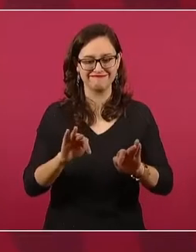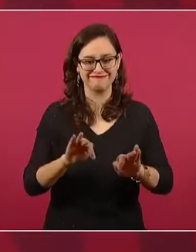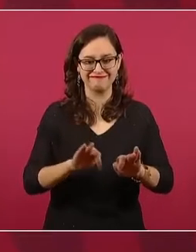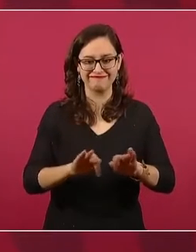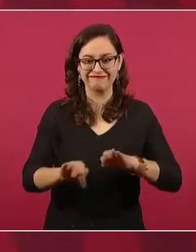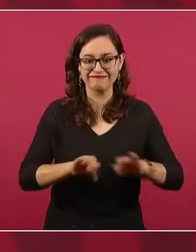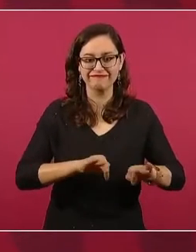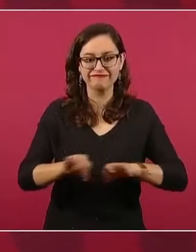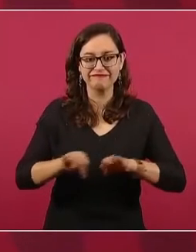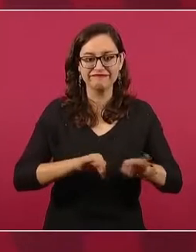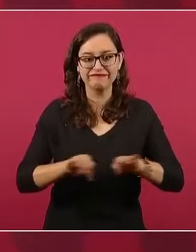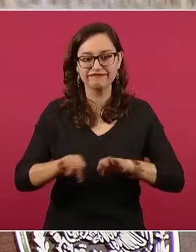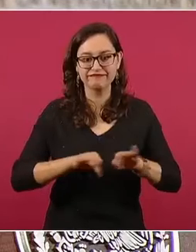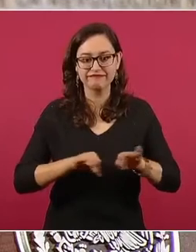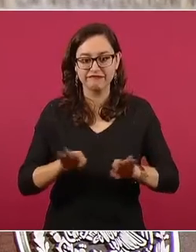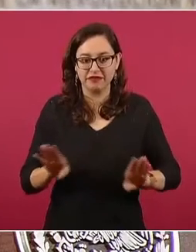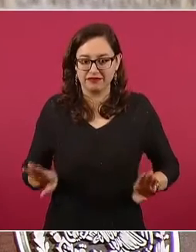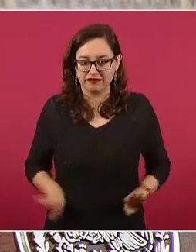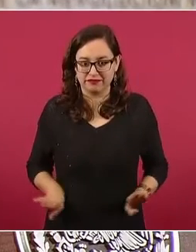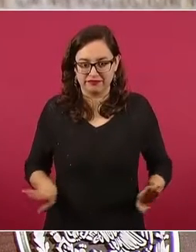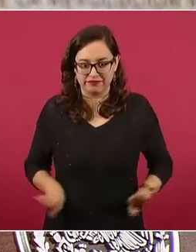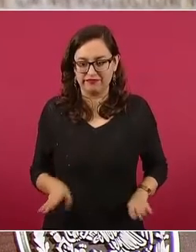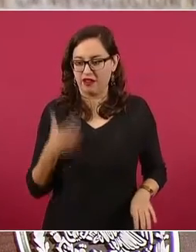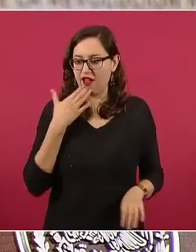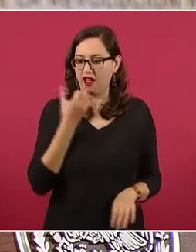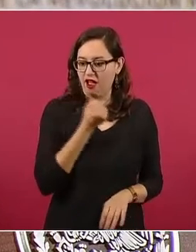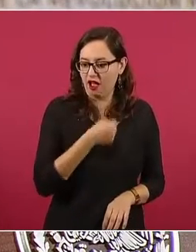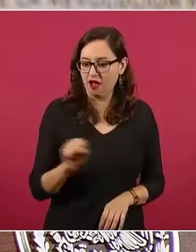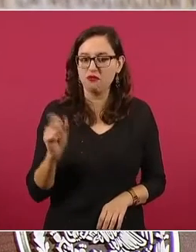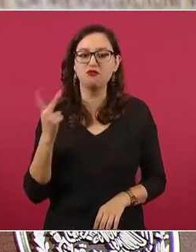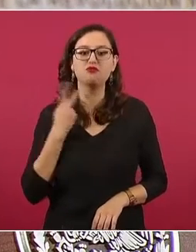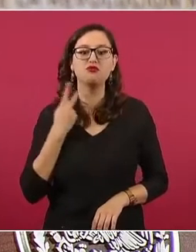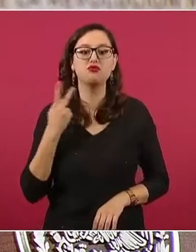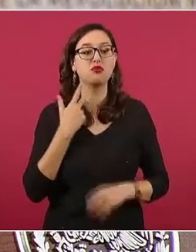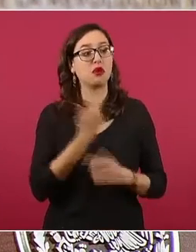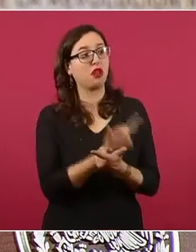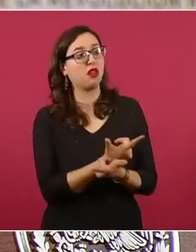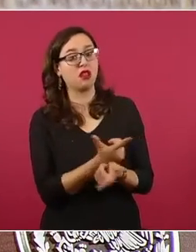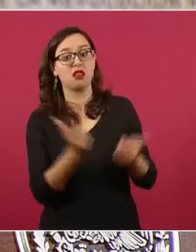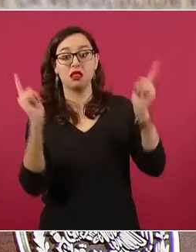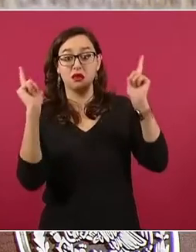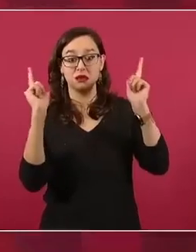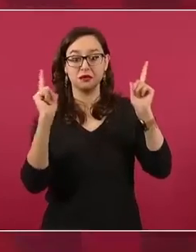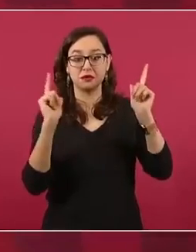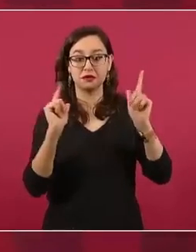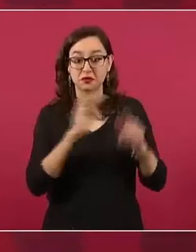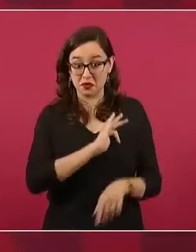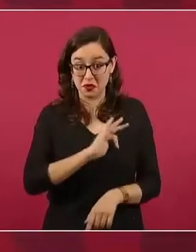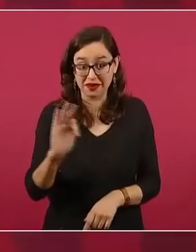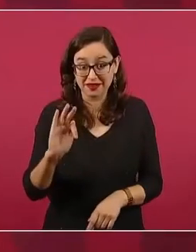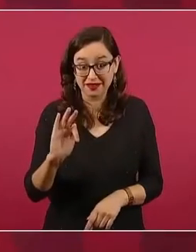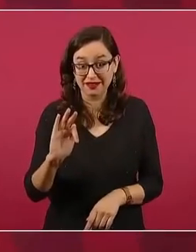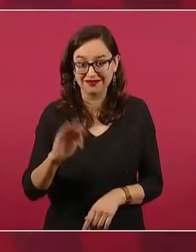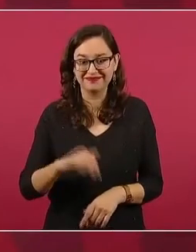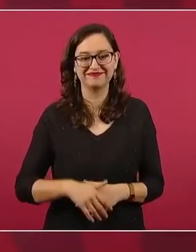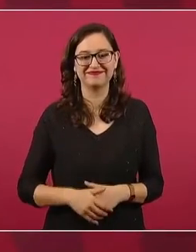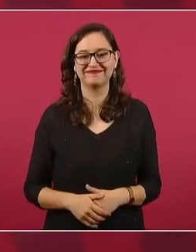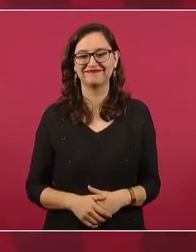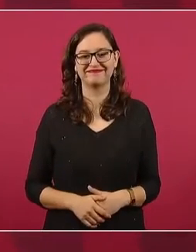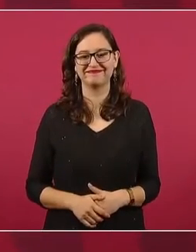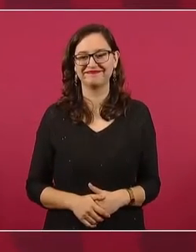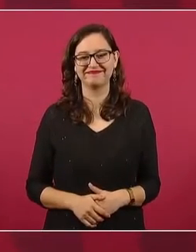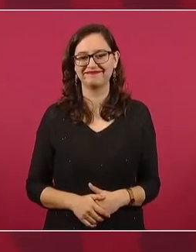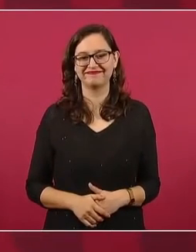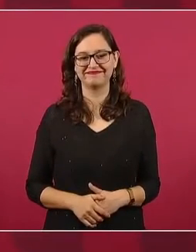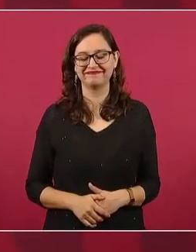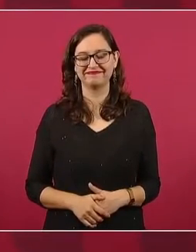No cualquiera puede y